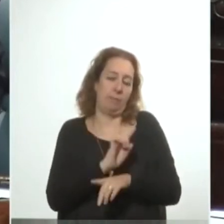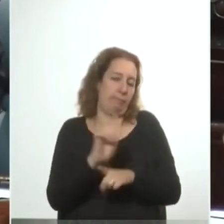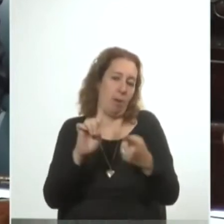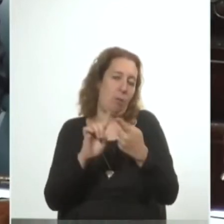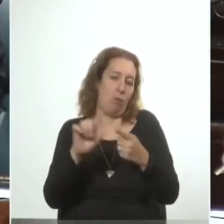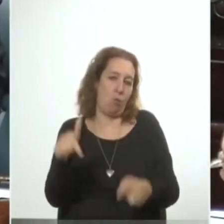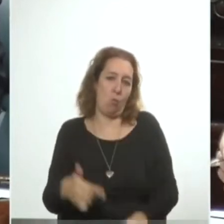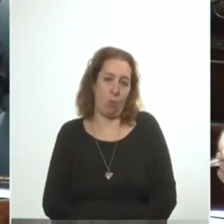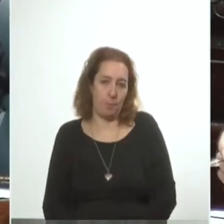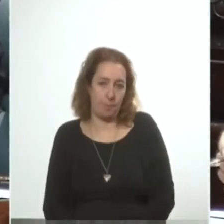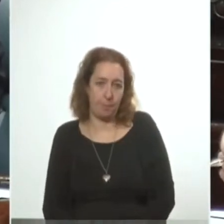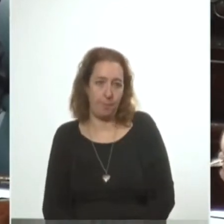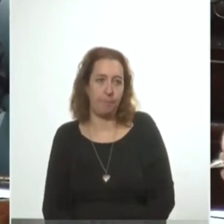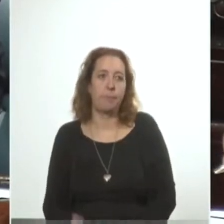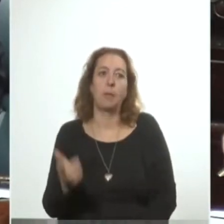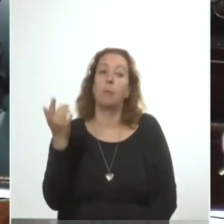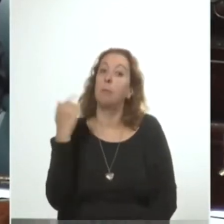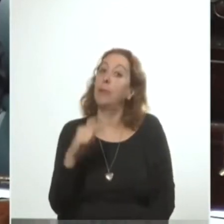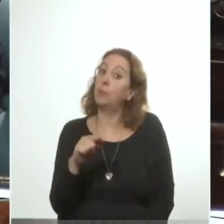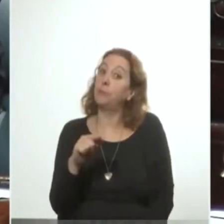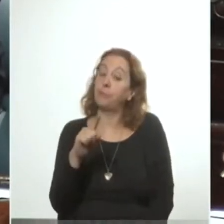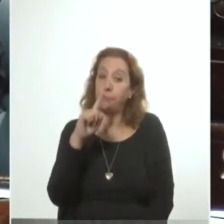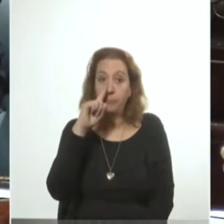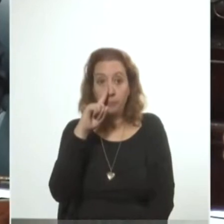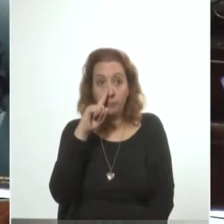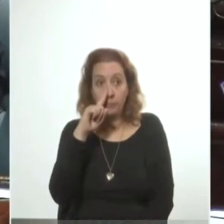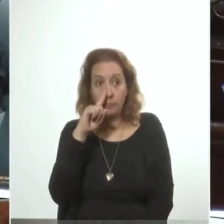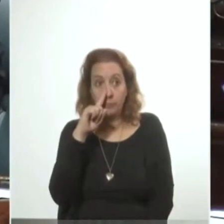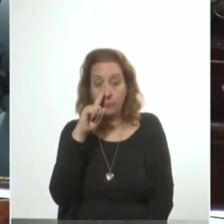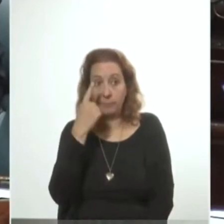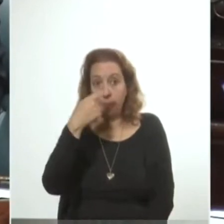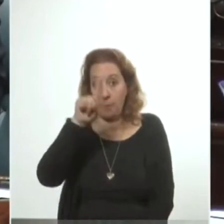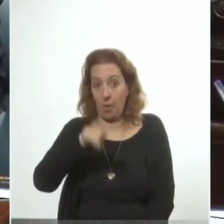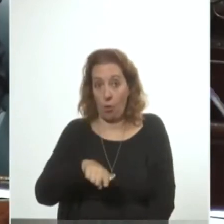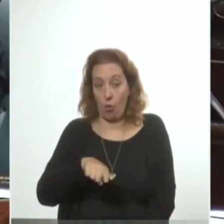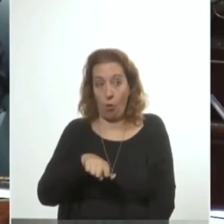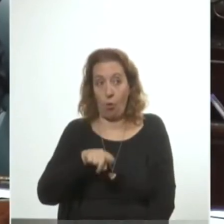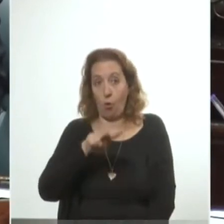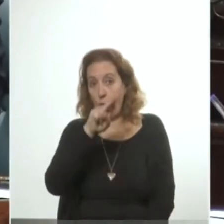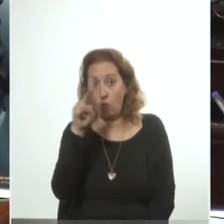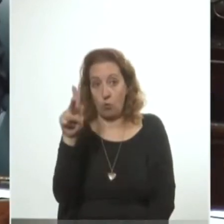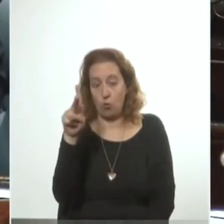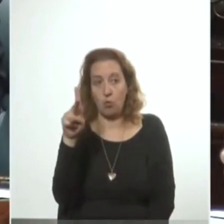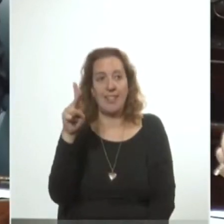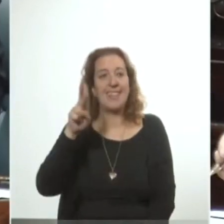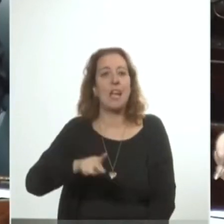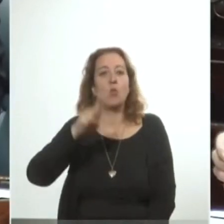acuerdo, sin embargo, en junio 1 y 2 renuncia